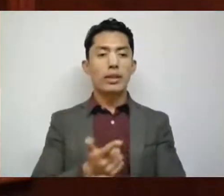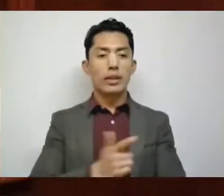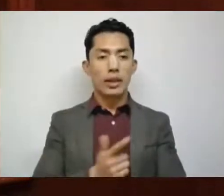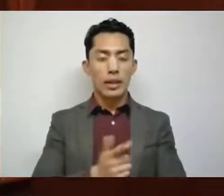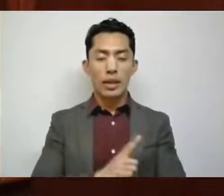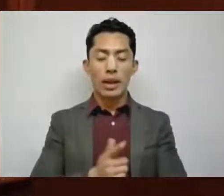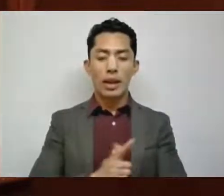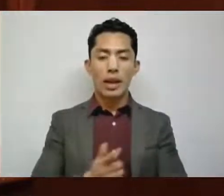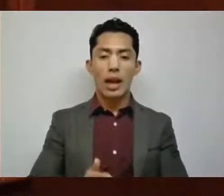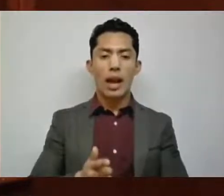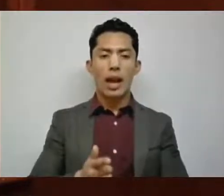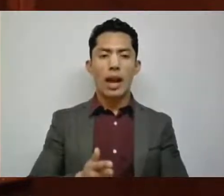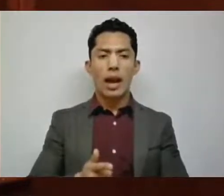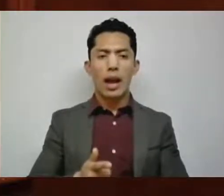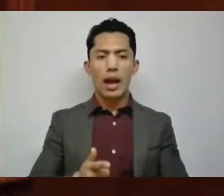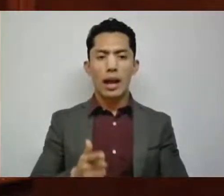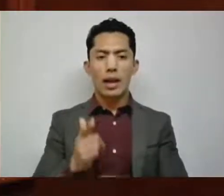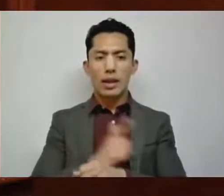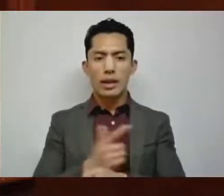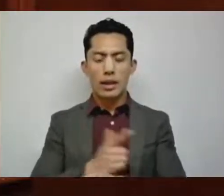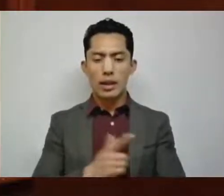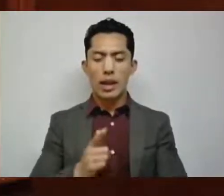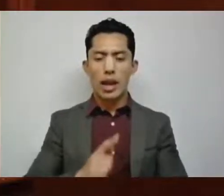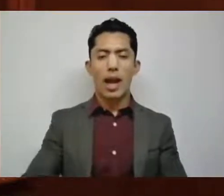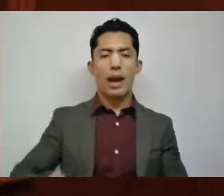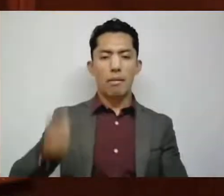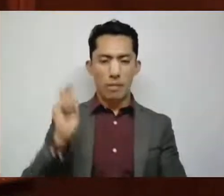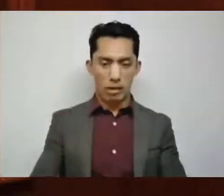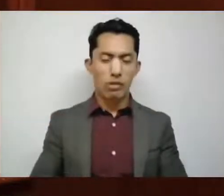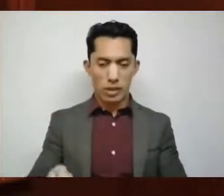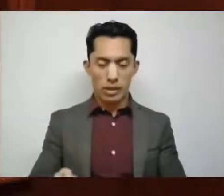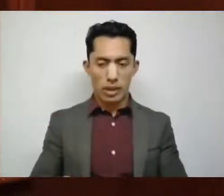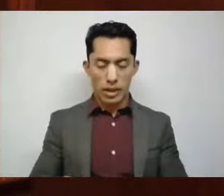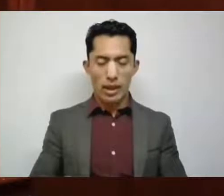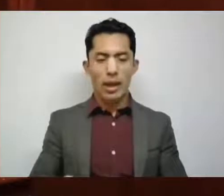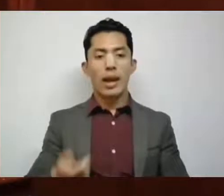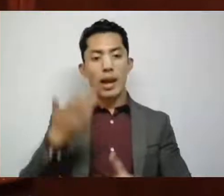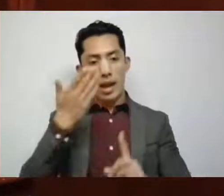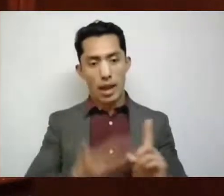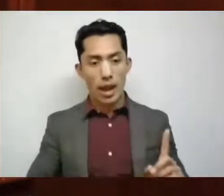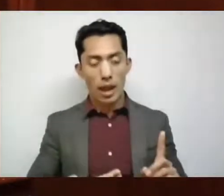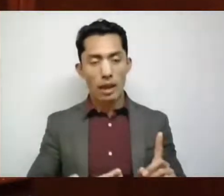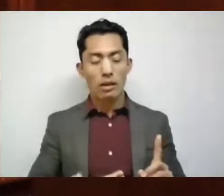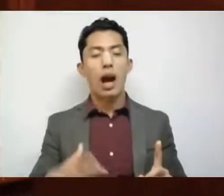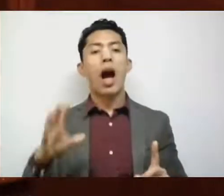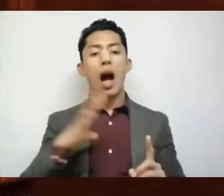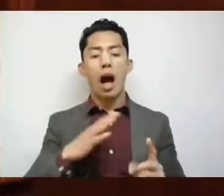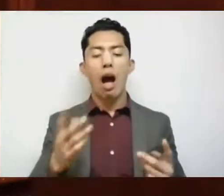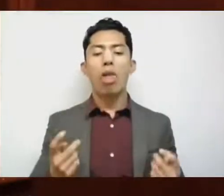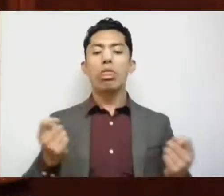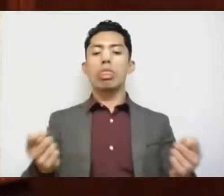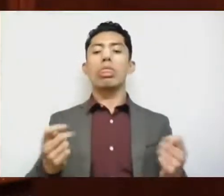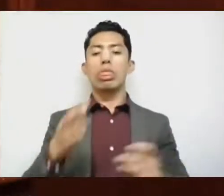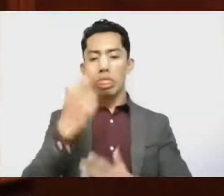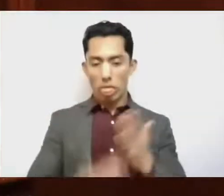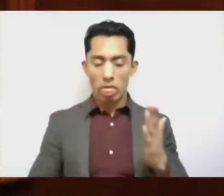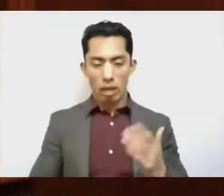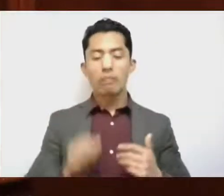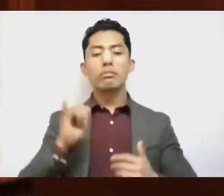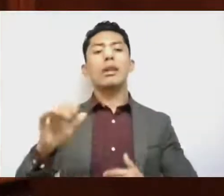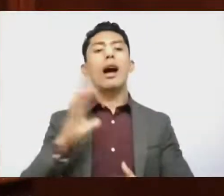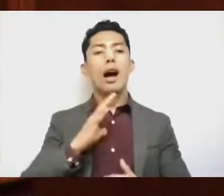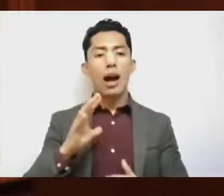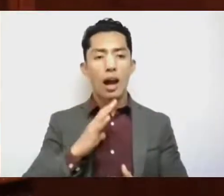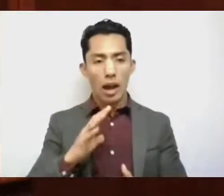Alfredo del Mazo Maza violó dicha disposición y todo